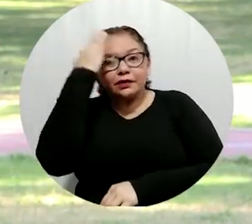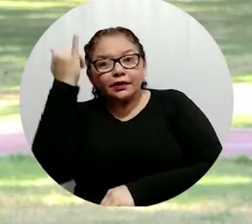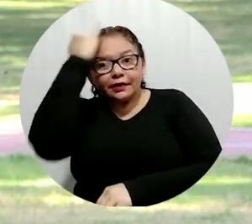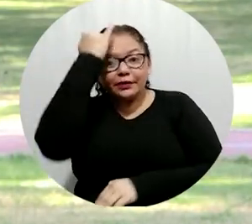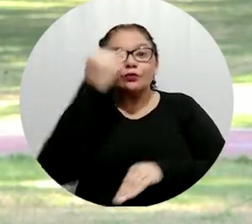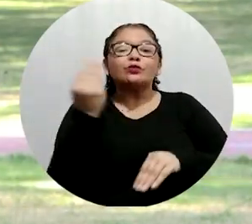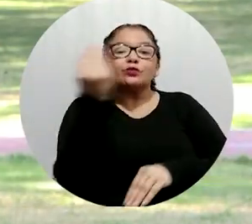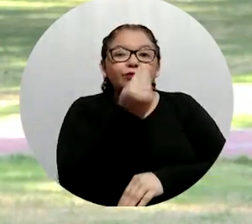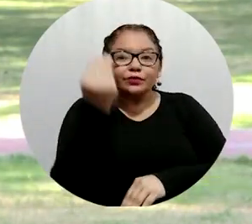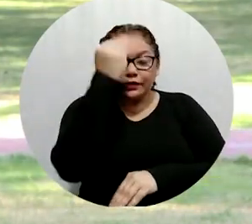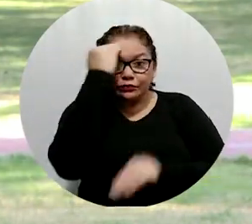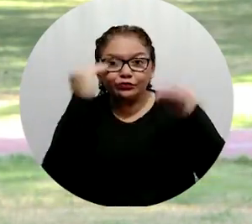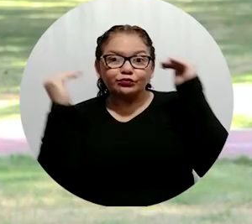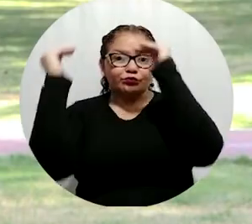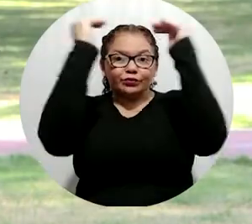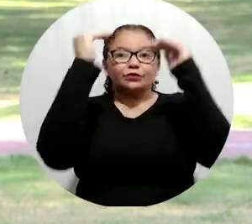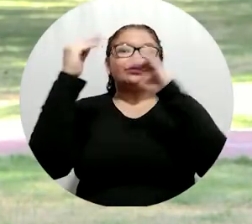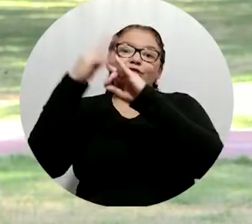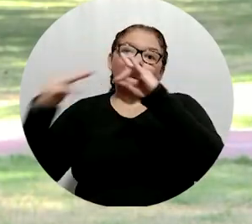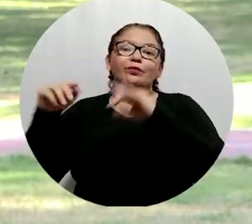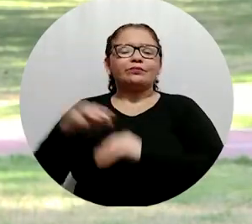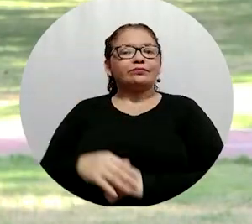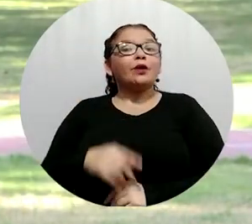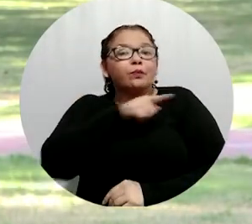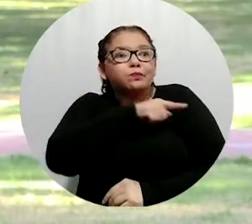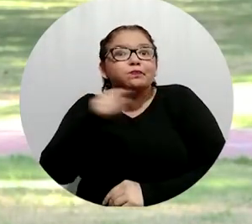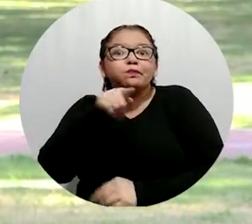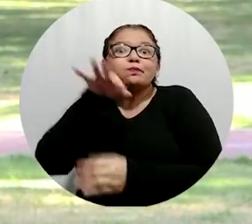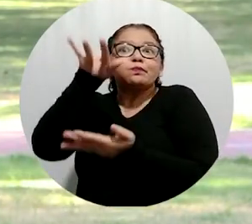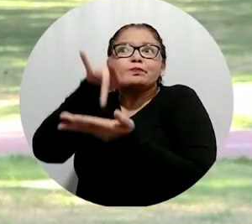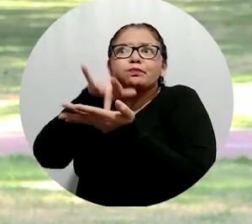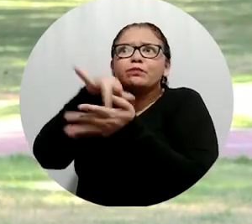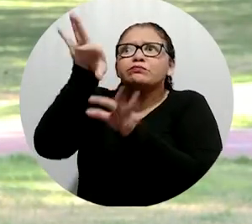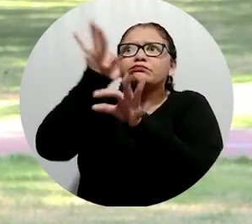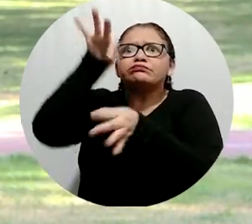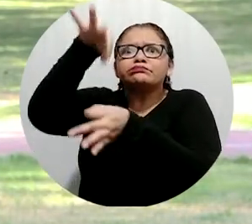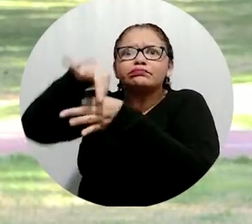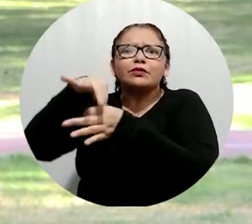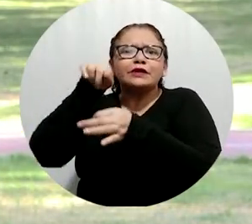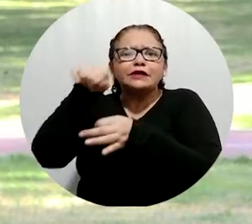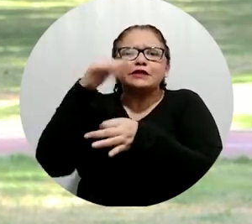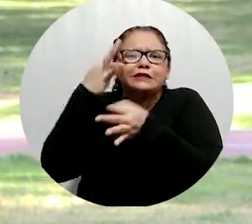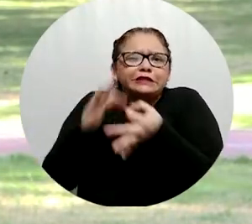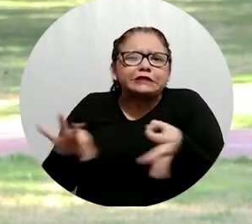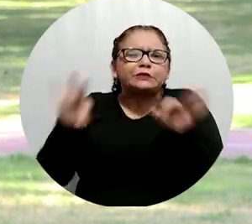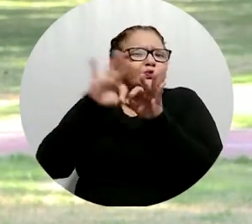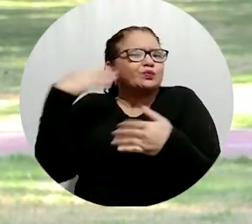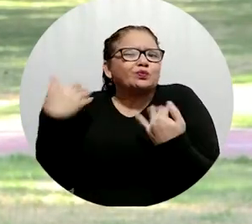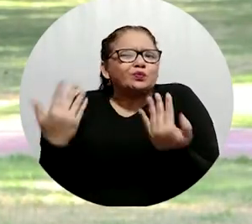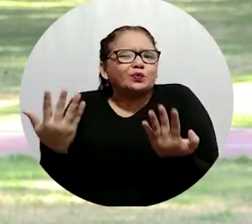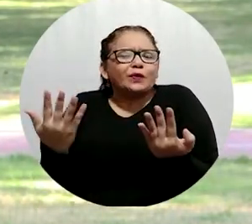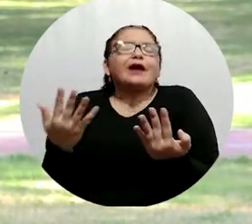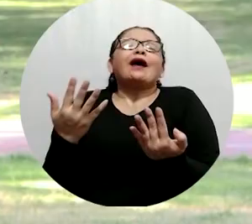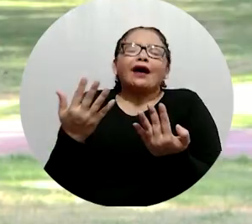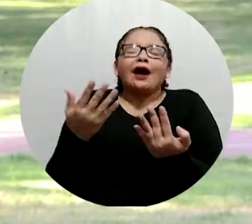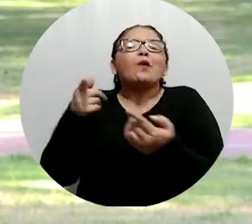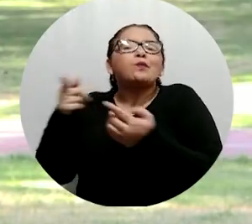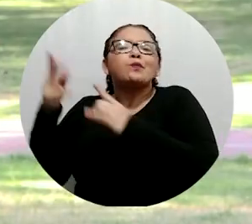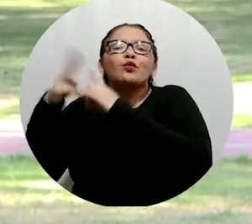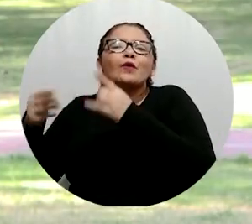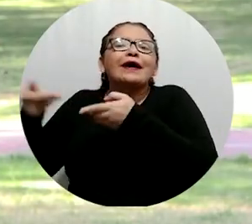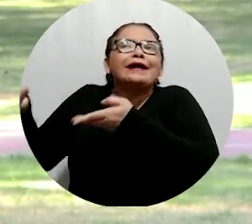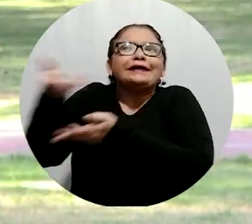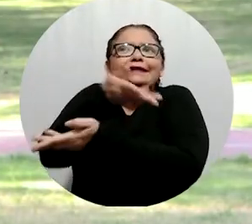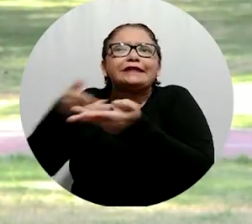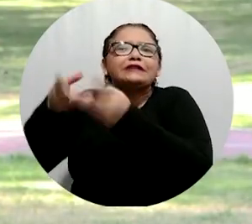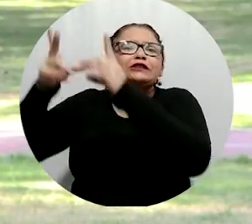Académico y Consejo Superior de la Universidad. Esto es muy importante ya que permite que las decisiones y las cosas que